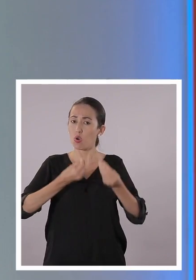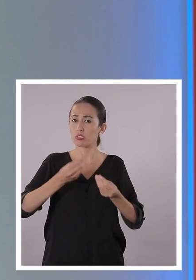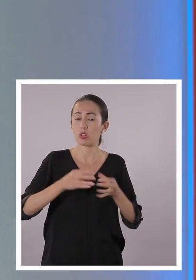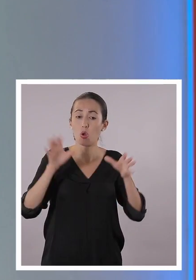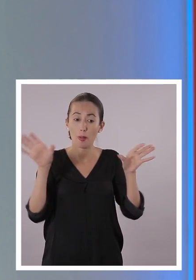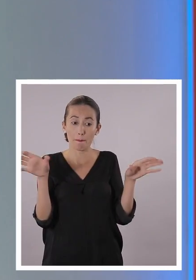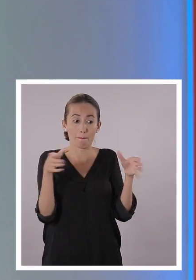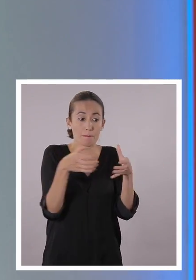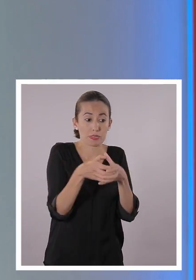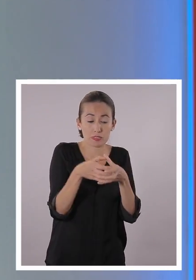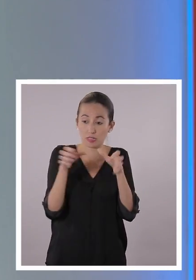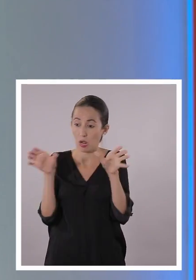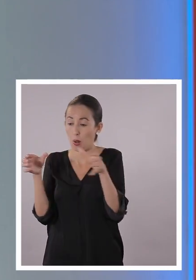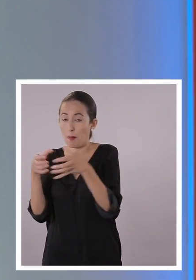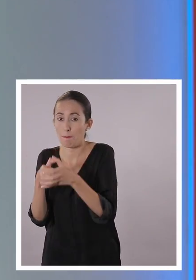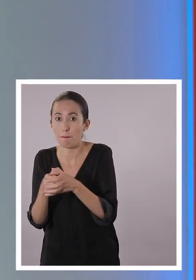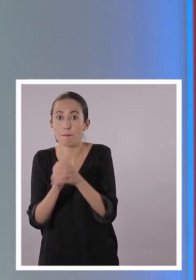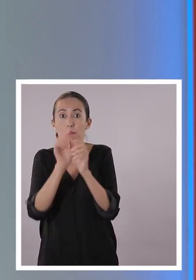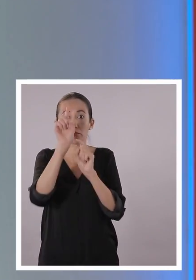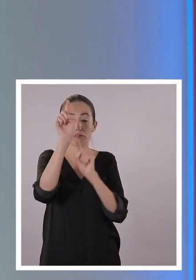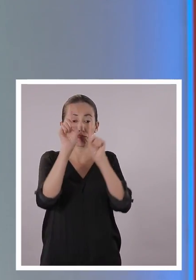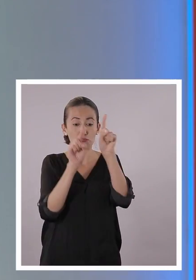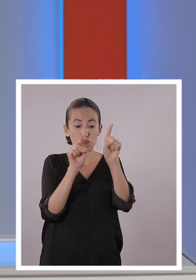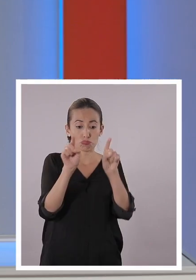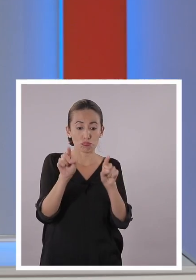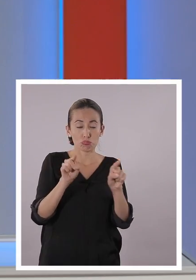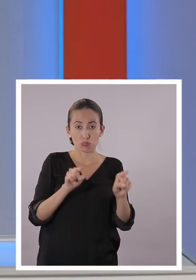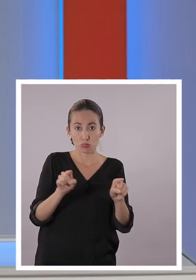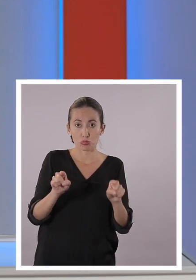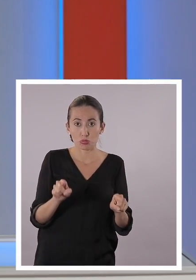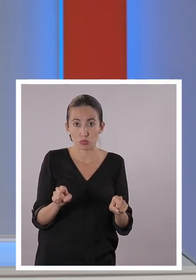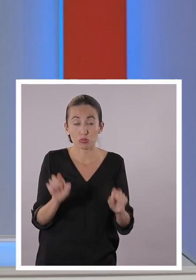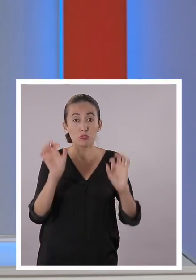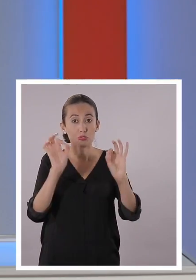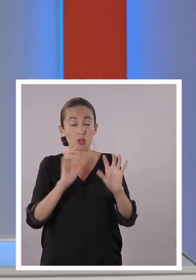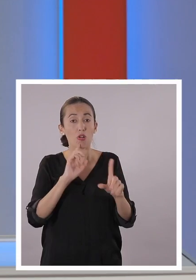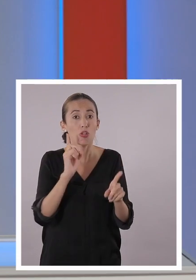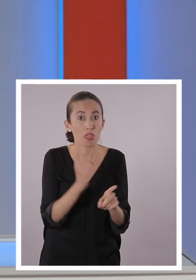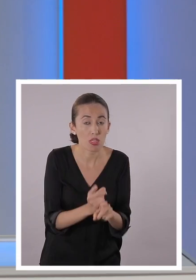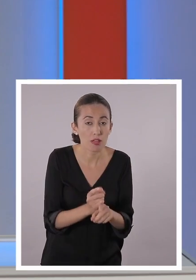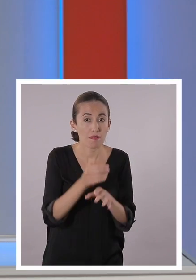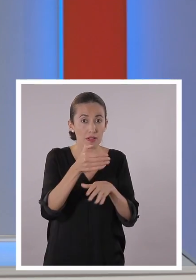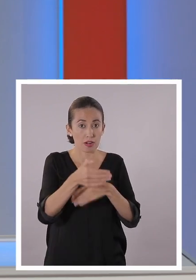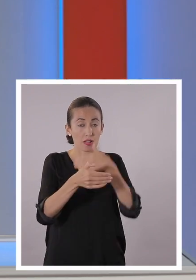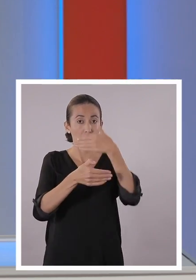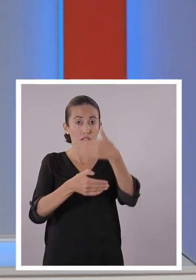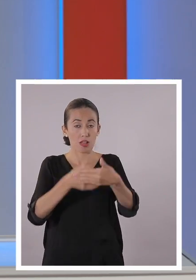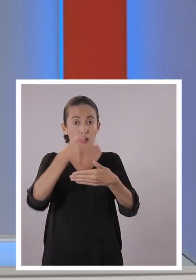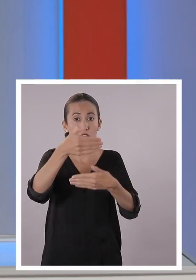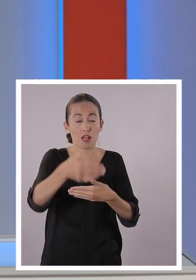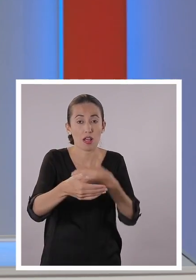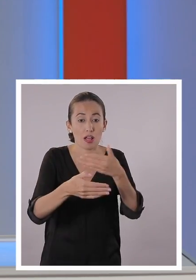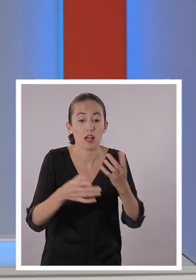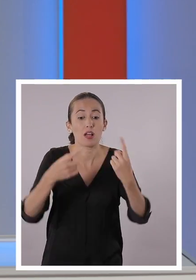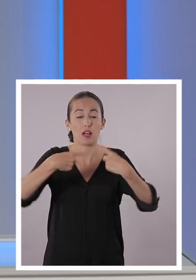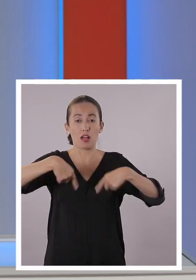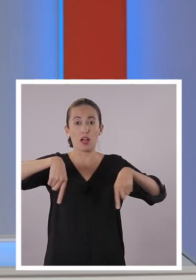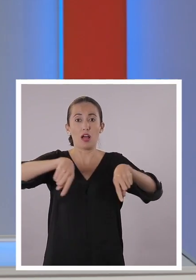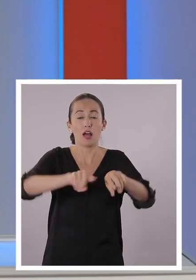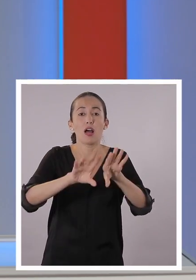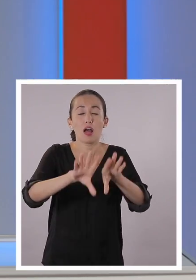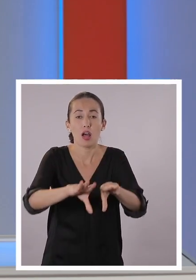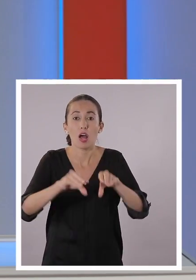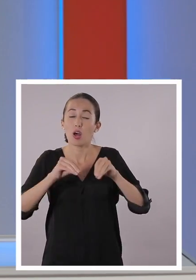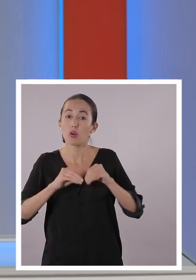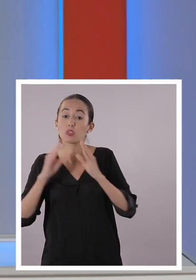geométrica es que es el conjunto de puntos. Un punto en sí ya es una figura geométrica, pero